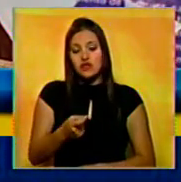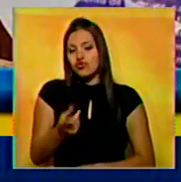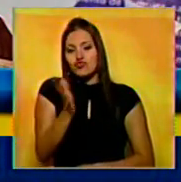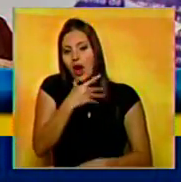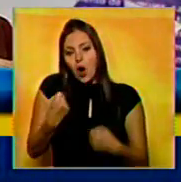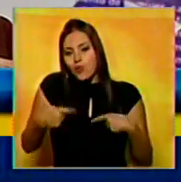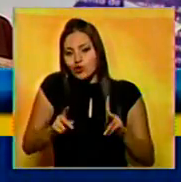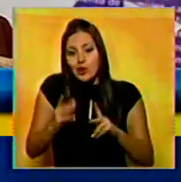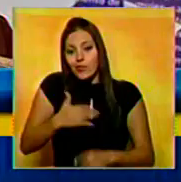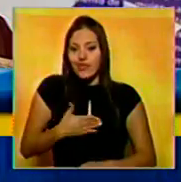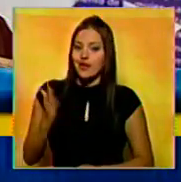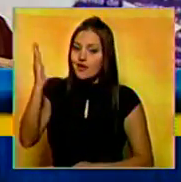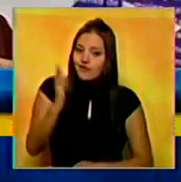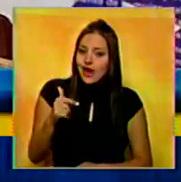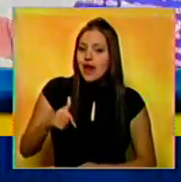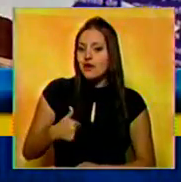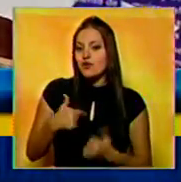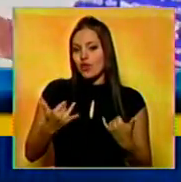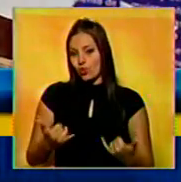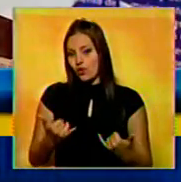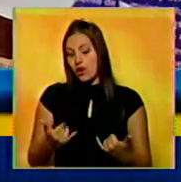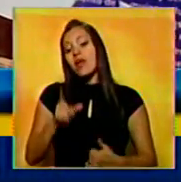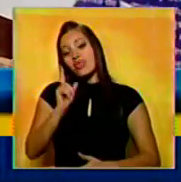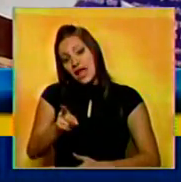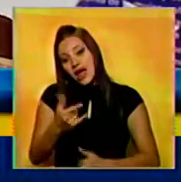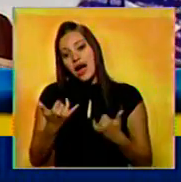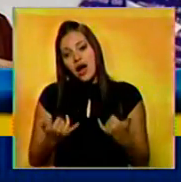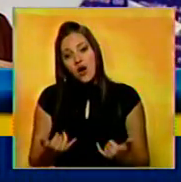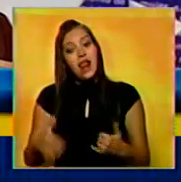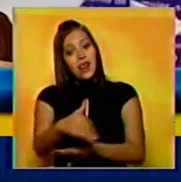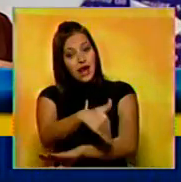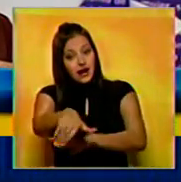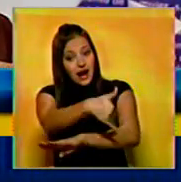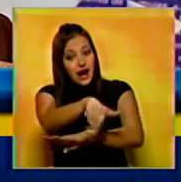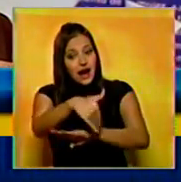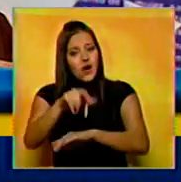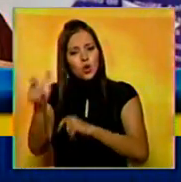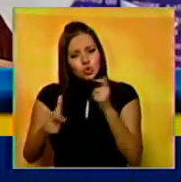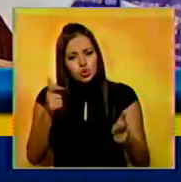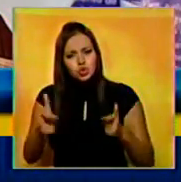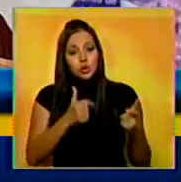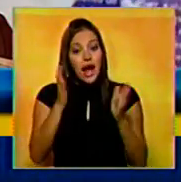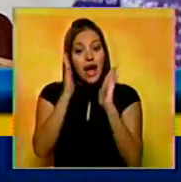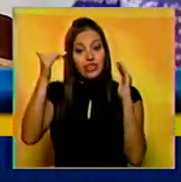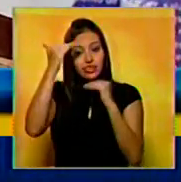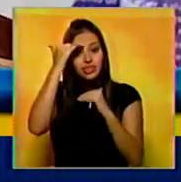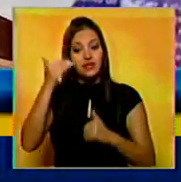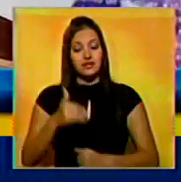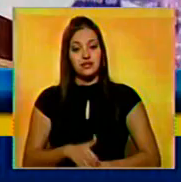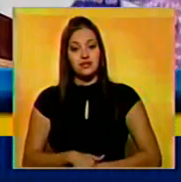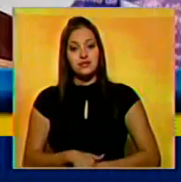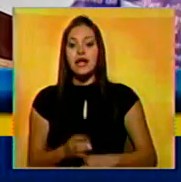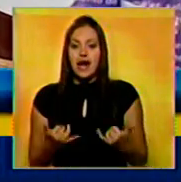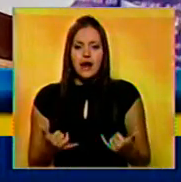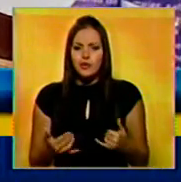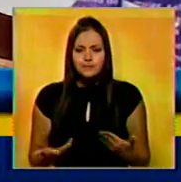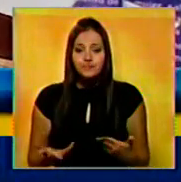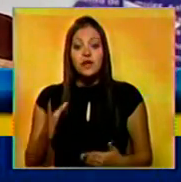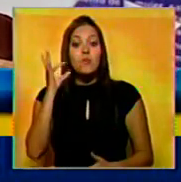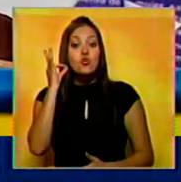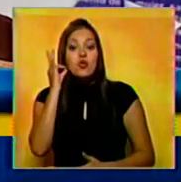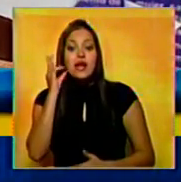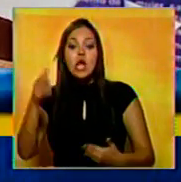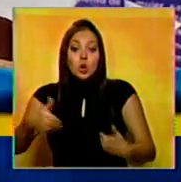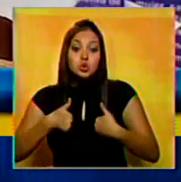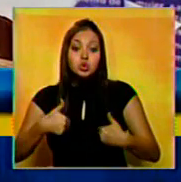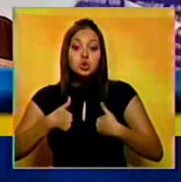posibilidad de venir a donde nosotros estamos. Por eso tenemos que estar en la calle buscando y atendiendo, en este caso, a las mujeres que han